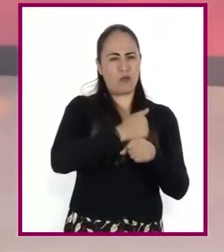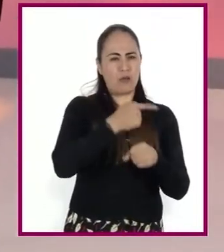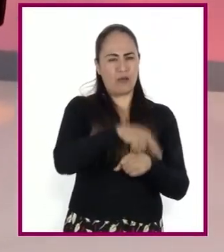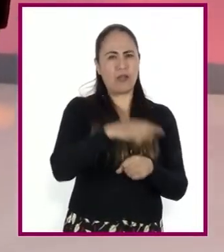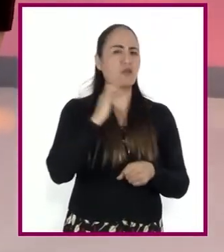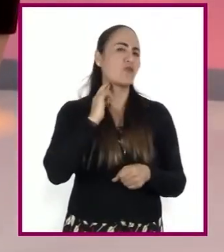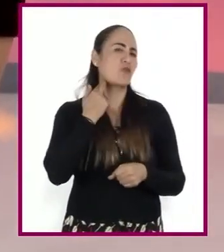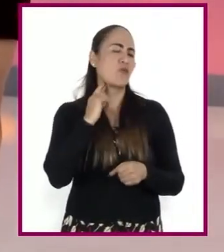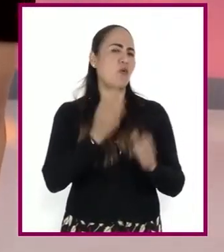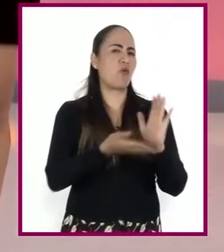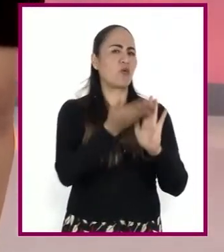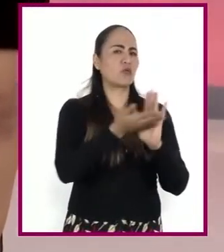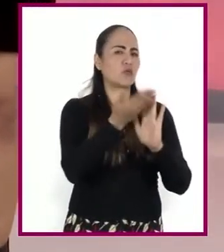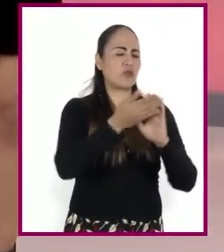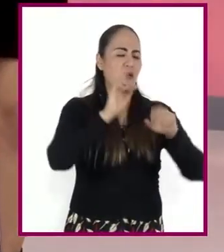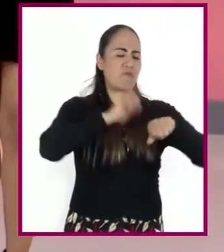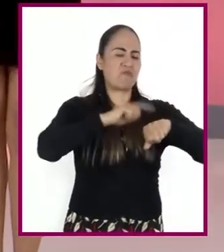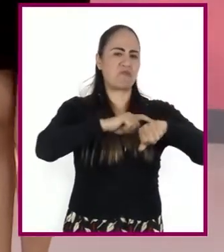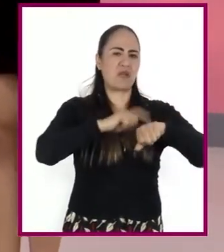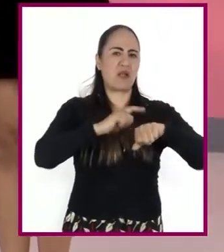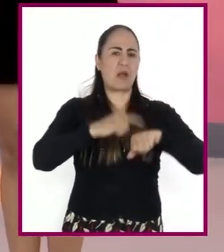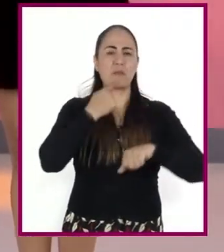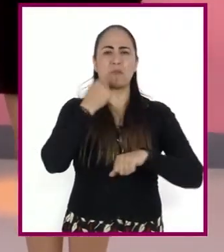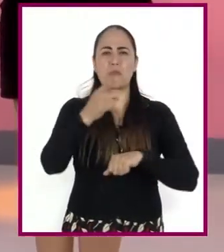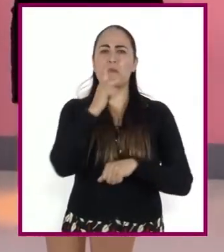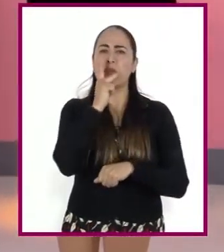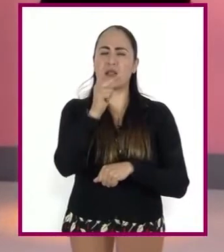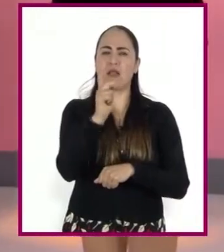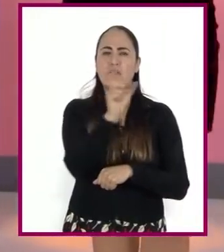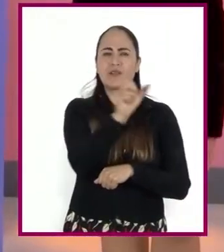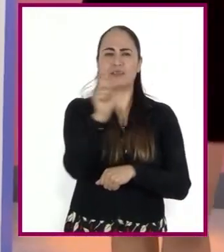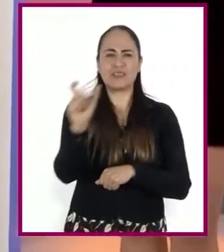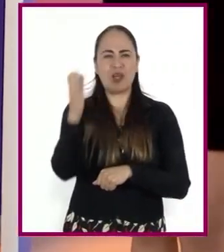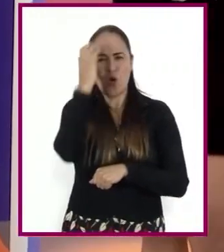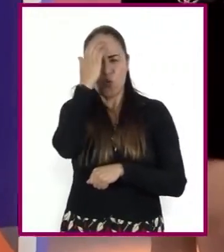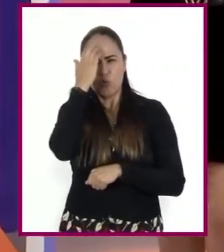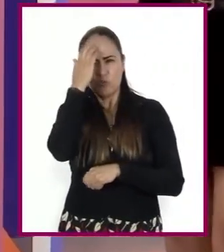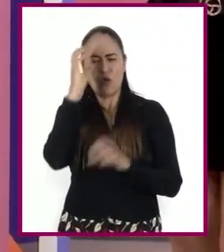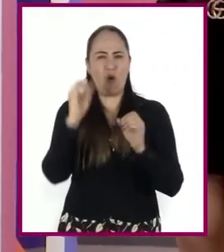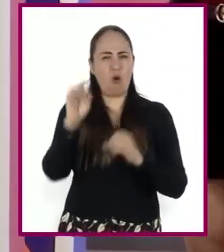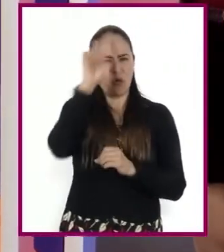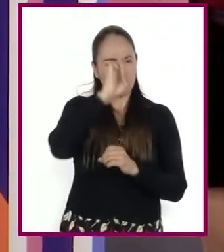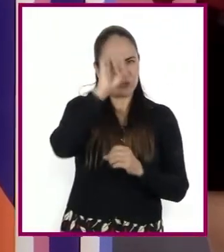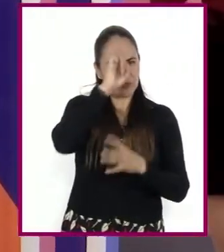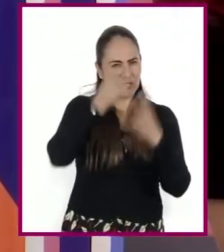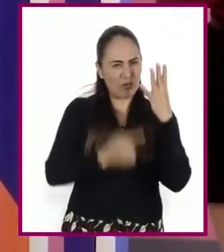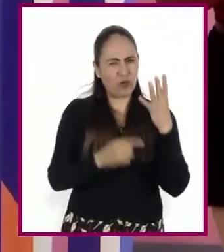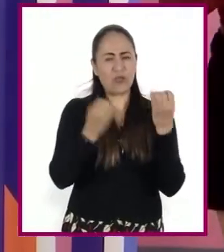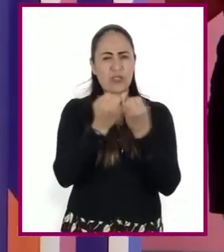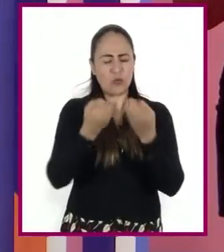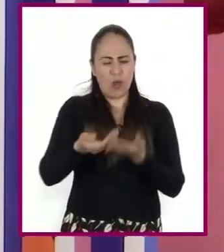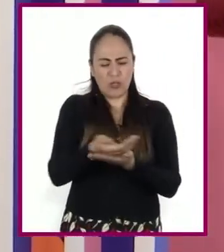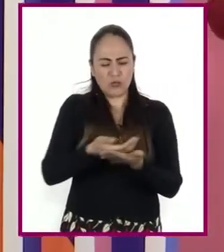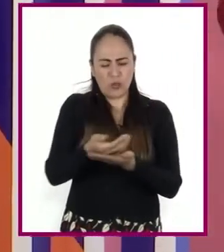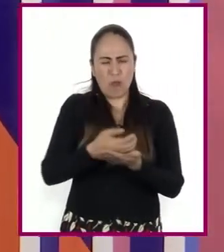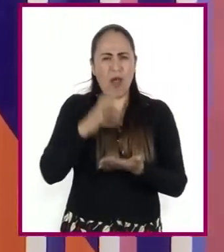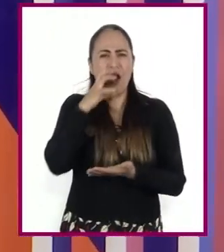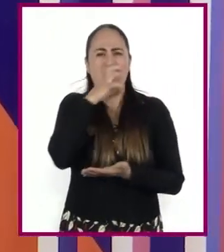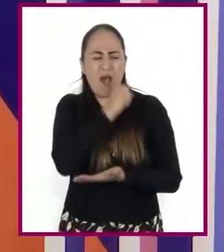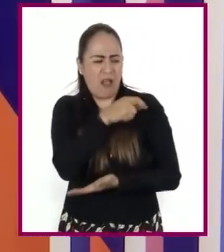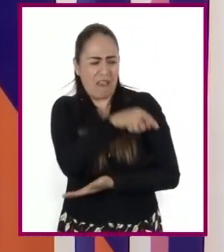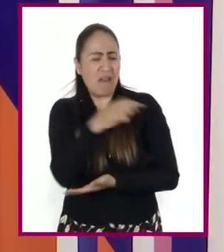un robot que da la hora. Repite refranes cuando uno necesita un consejo e indica si la sopa está muy caliente.